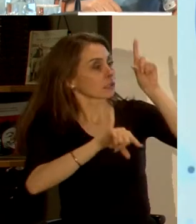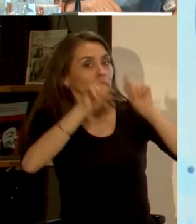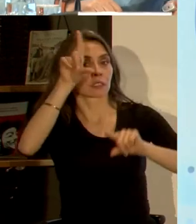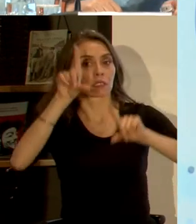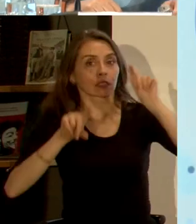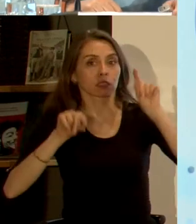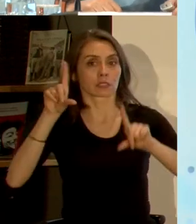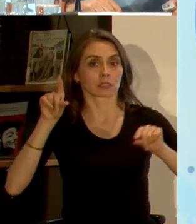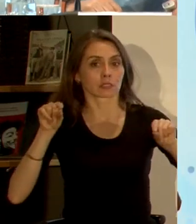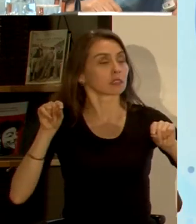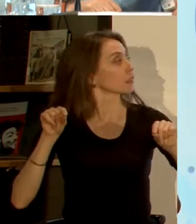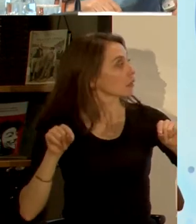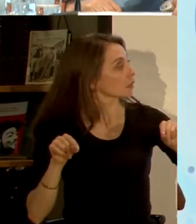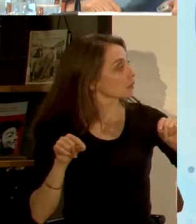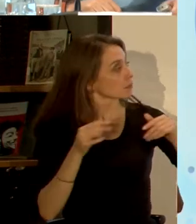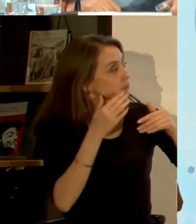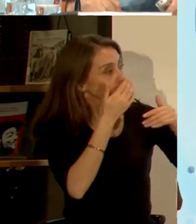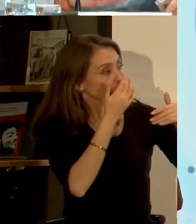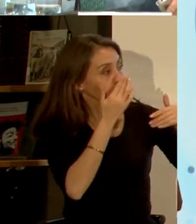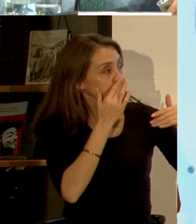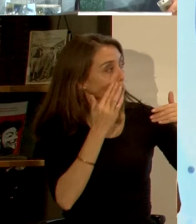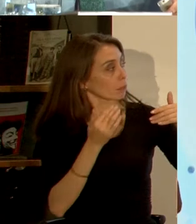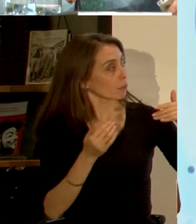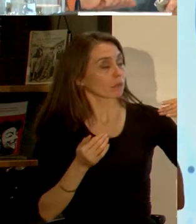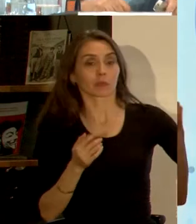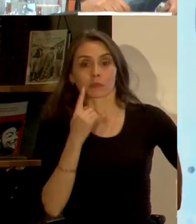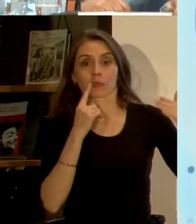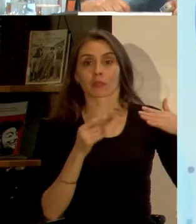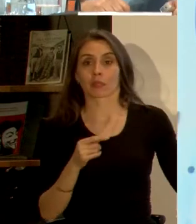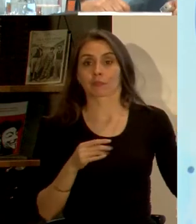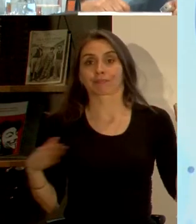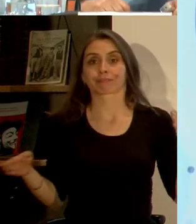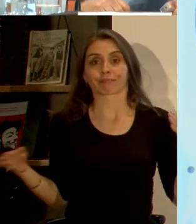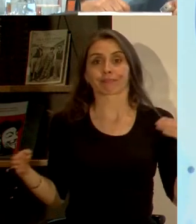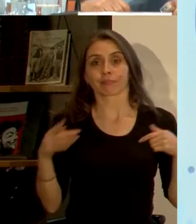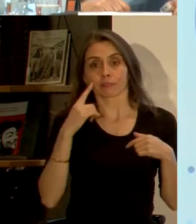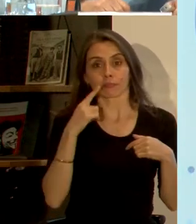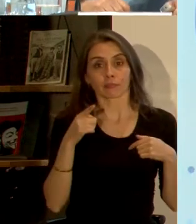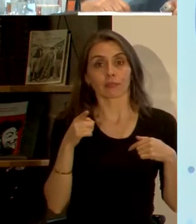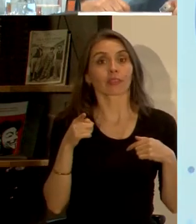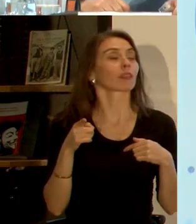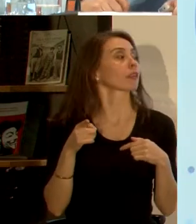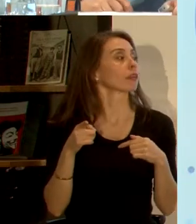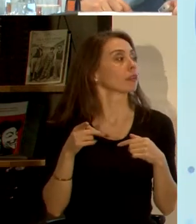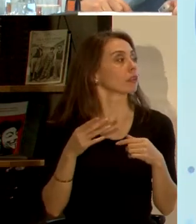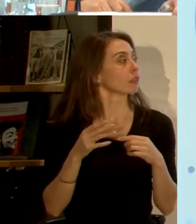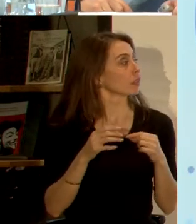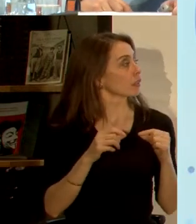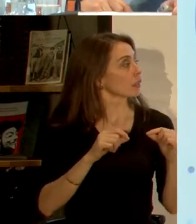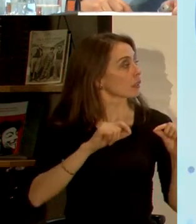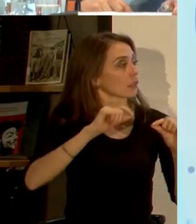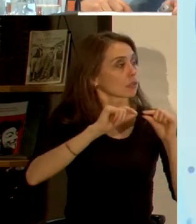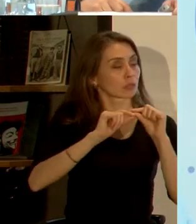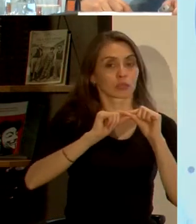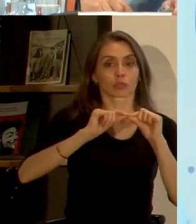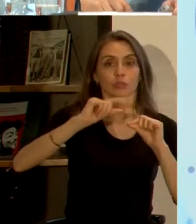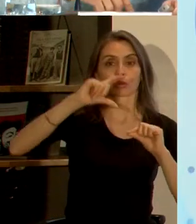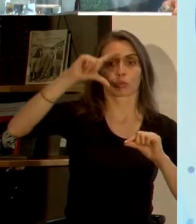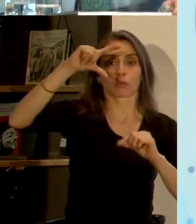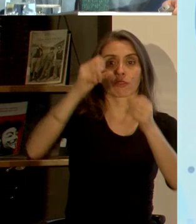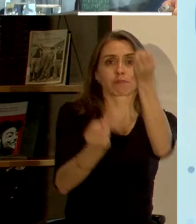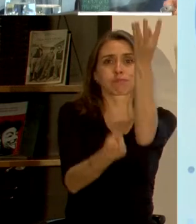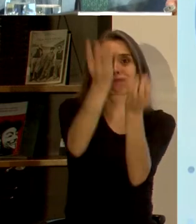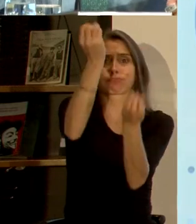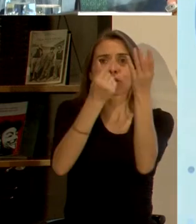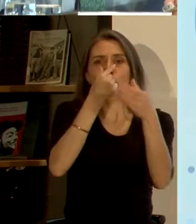mano izquierda mía, de mano derecha de ustedes, que es básicamente el crecimiento de emisiones incontenido